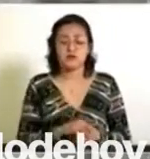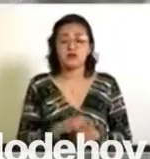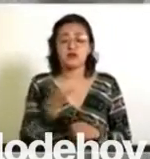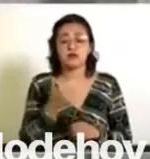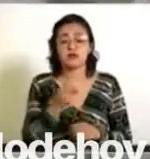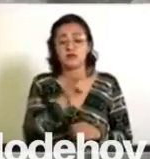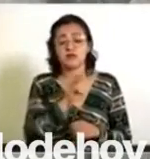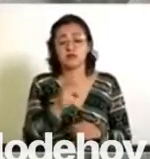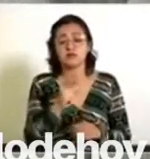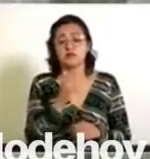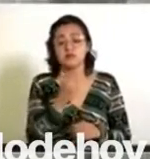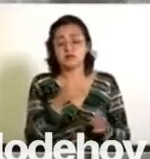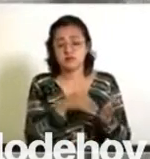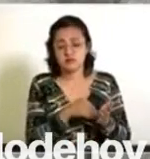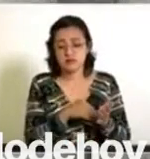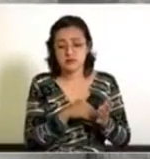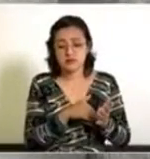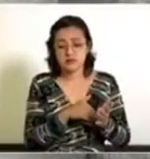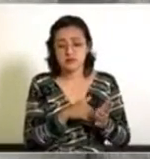siete mil.